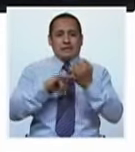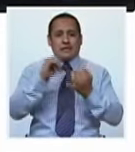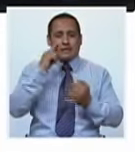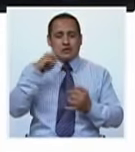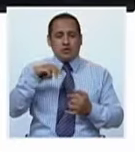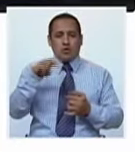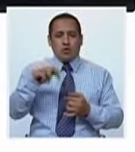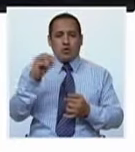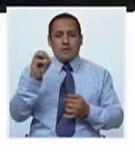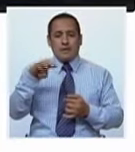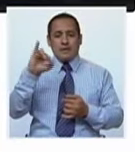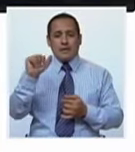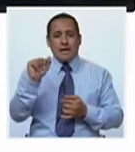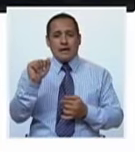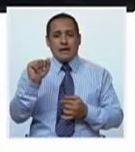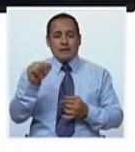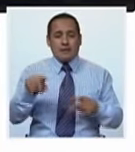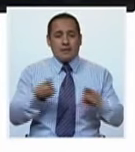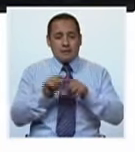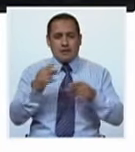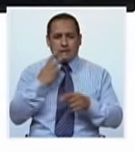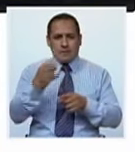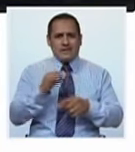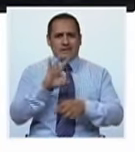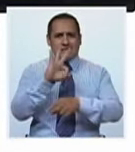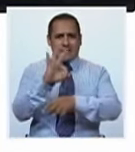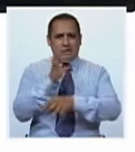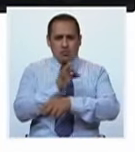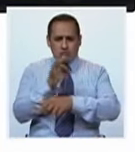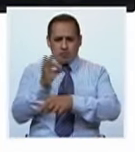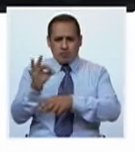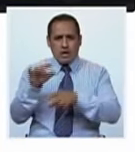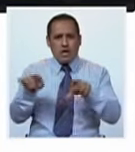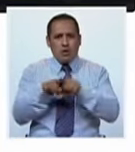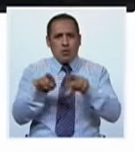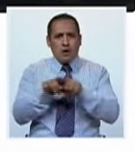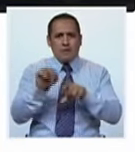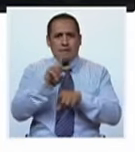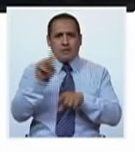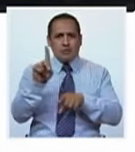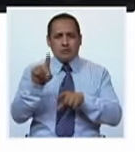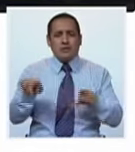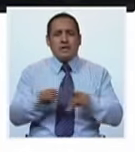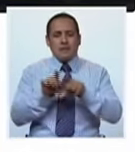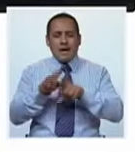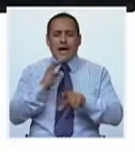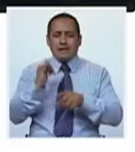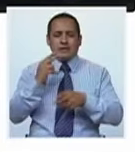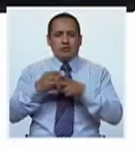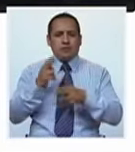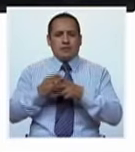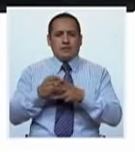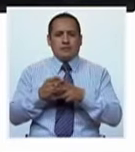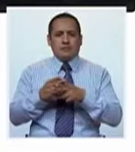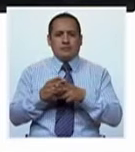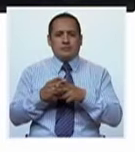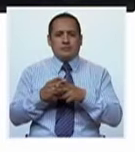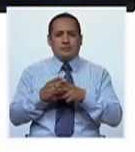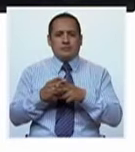21. O sea, tri de tres, soma de cromosoma. Tres cromosomas 21 y por eso es que también se llama así, ¿no?